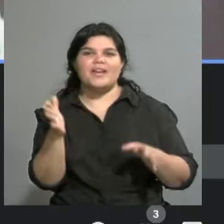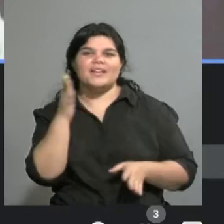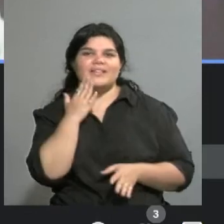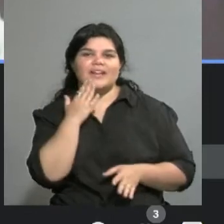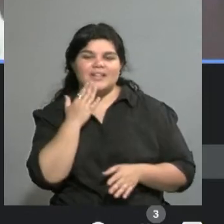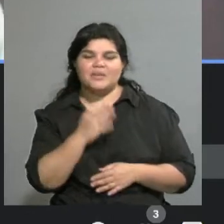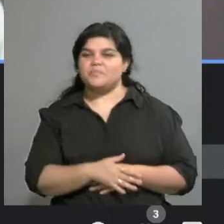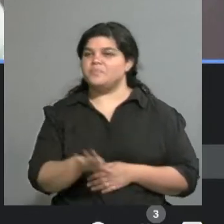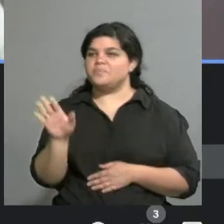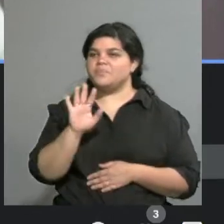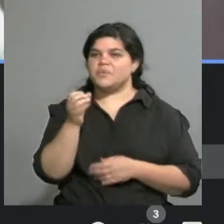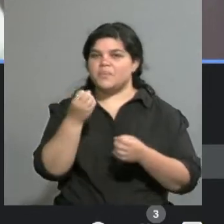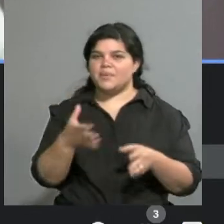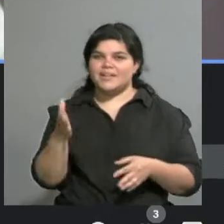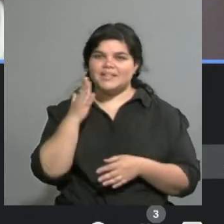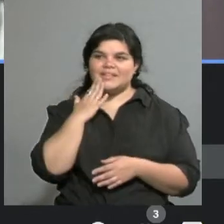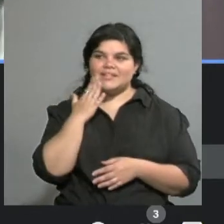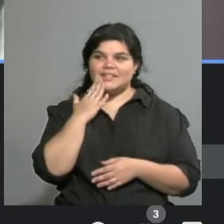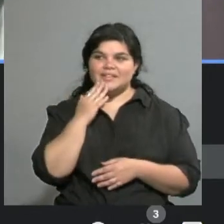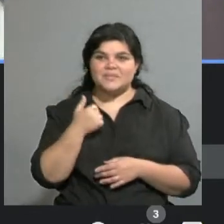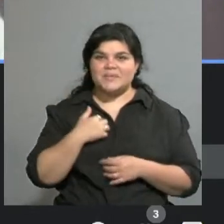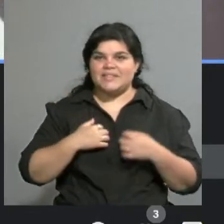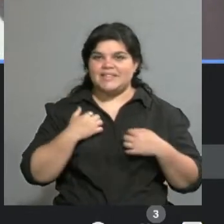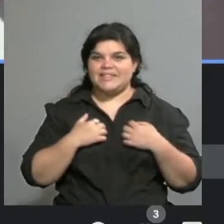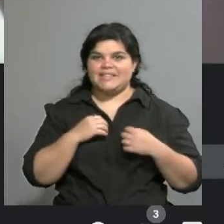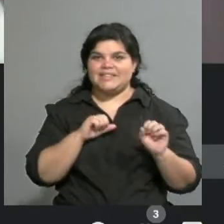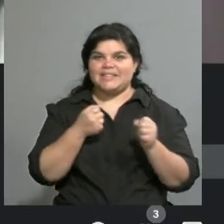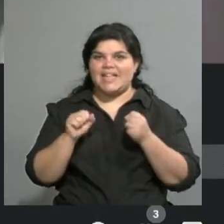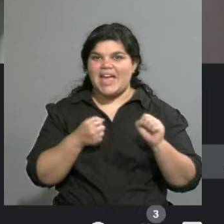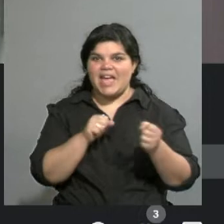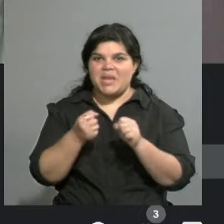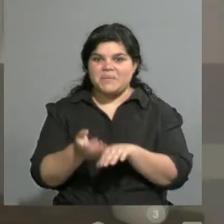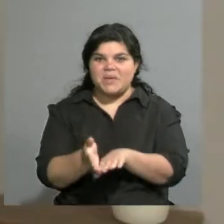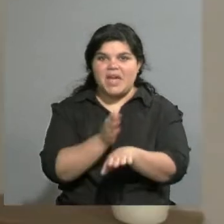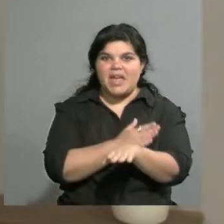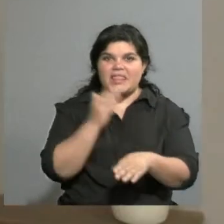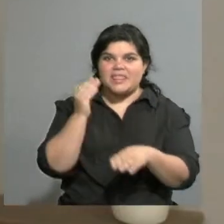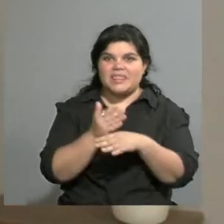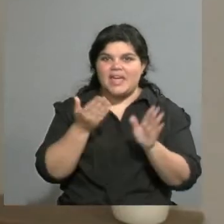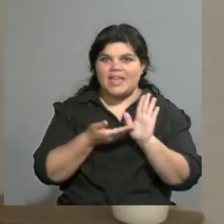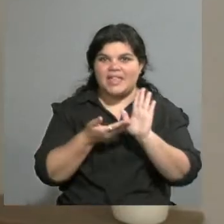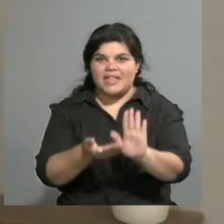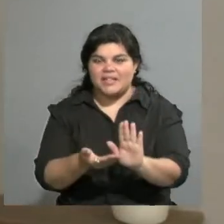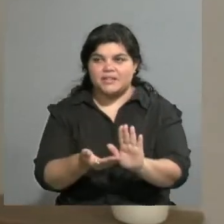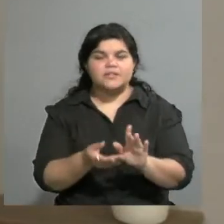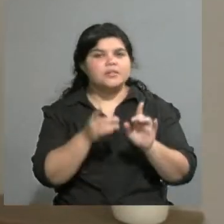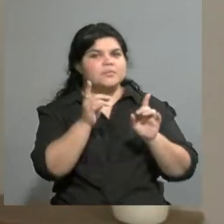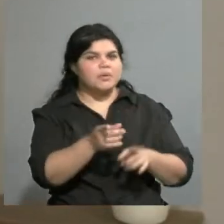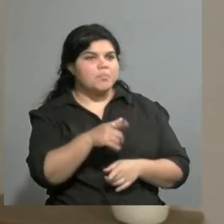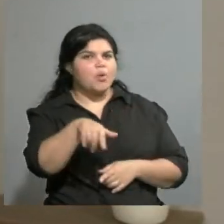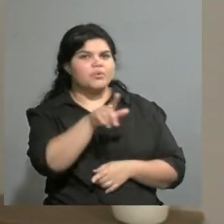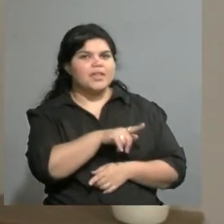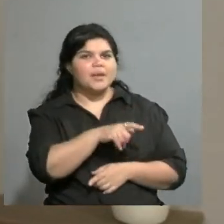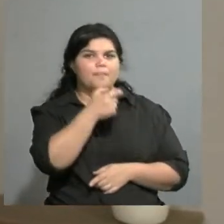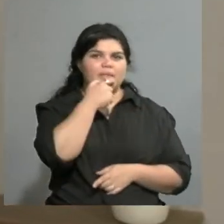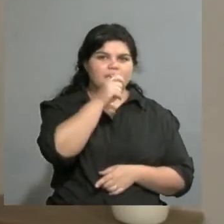Muy bien. tardes. Con los nervios preestreno. Sí, me imagino. Además, ustedes van a estar en Mendoza y también en San Rafael.